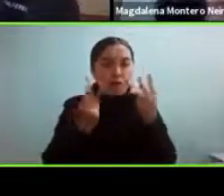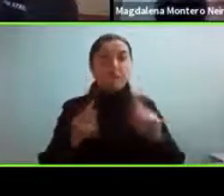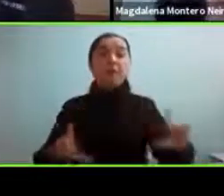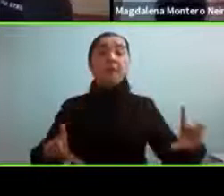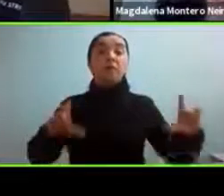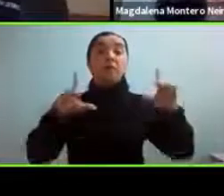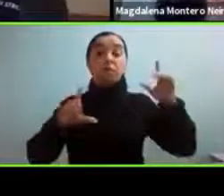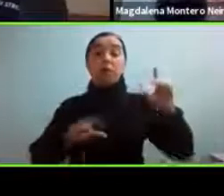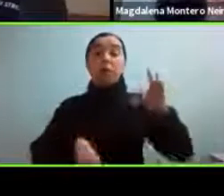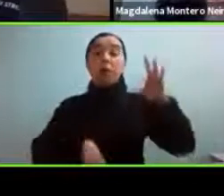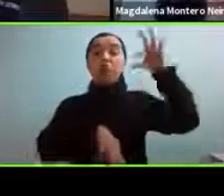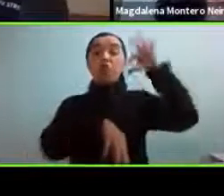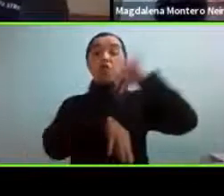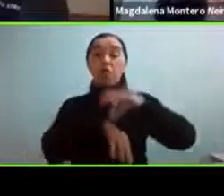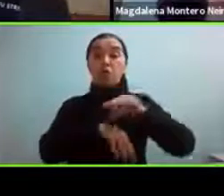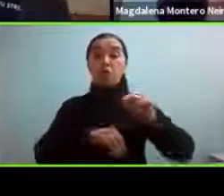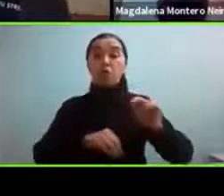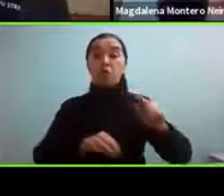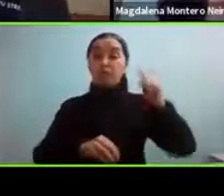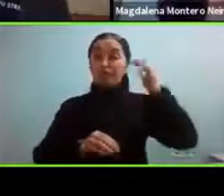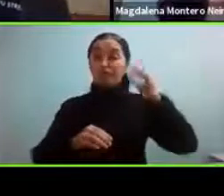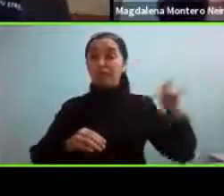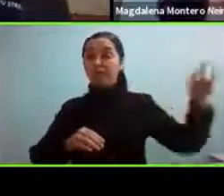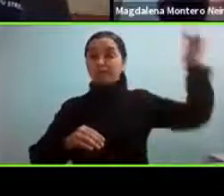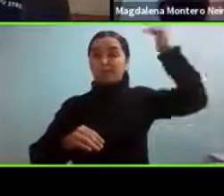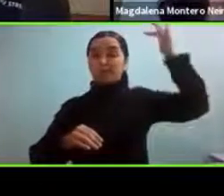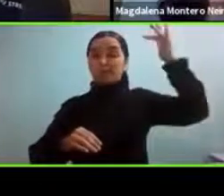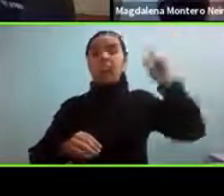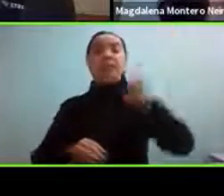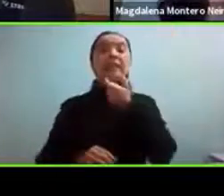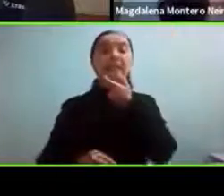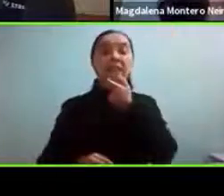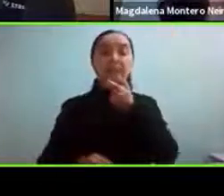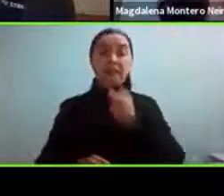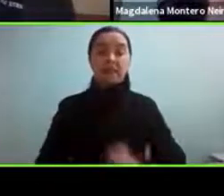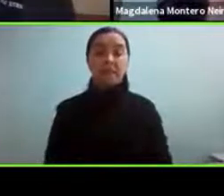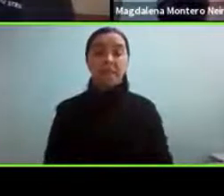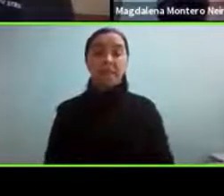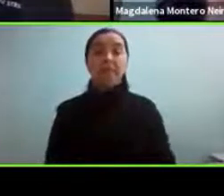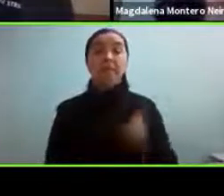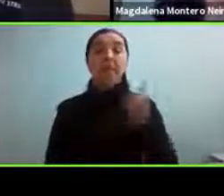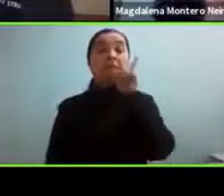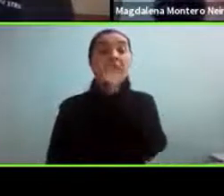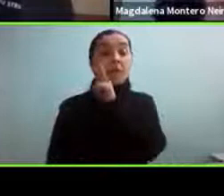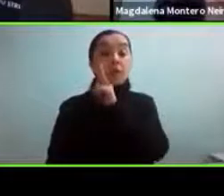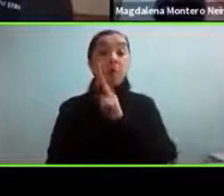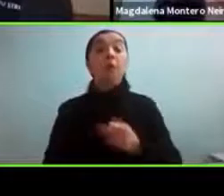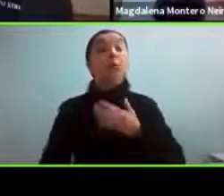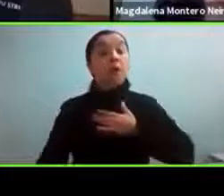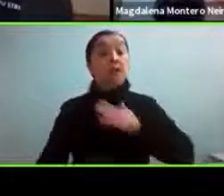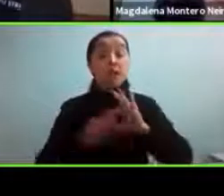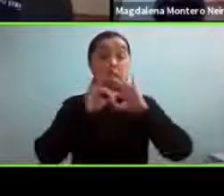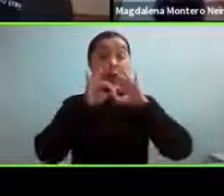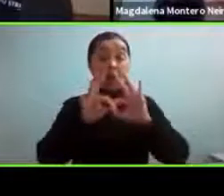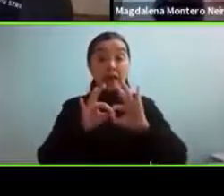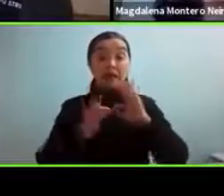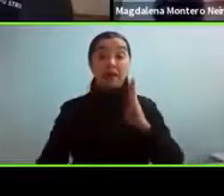psicología por la Universidad de Manchester en el Reino Unido. Y por último, le quiero agradecer a Bárbara Meneses,